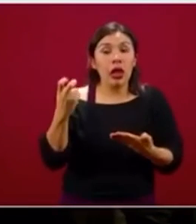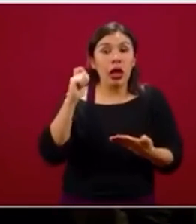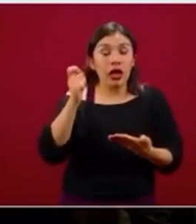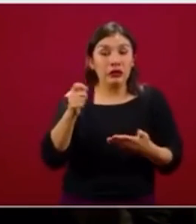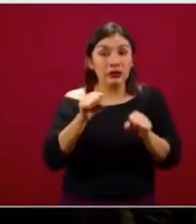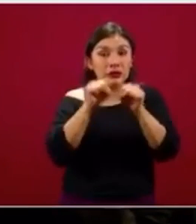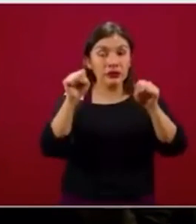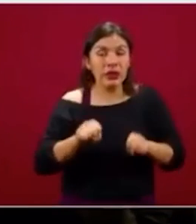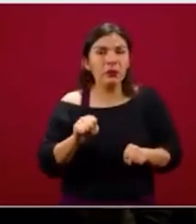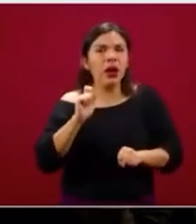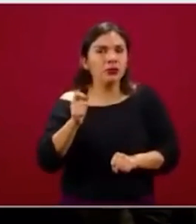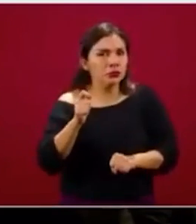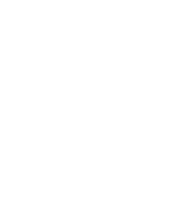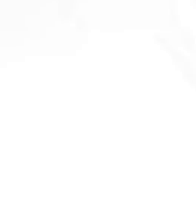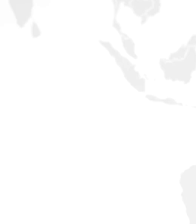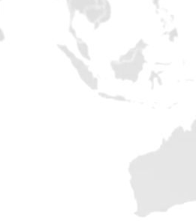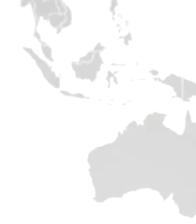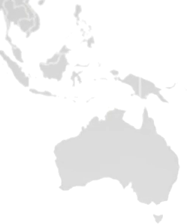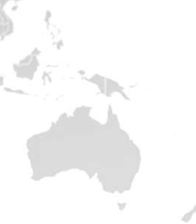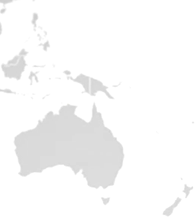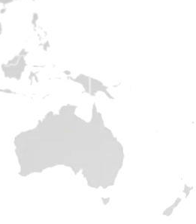sensible a esto.